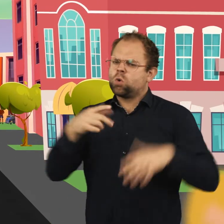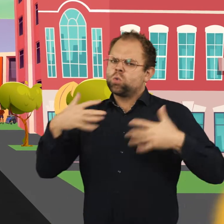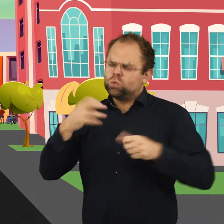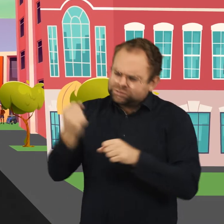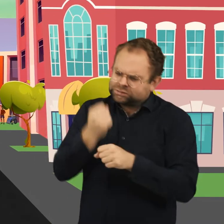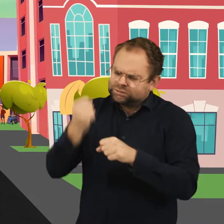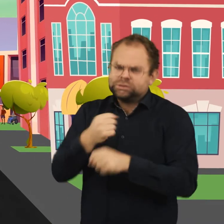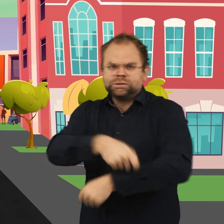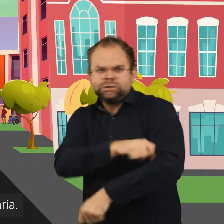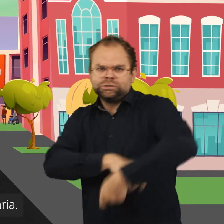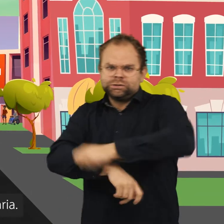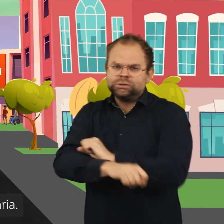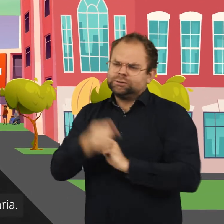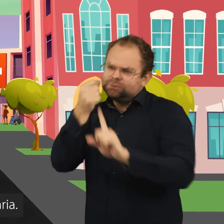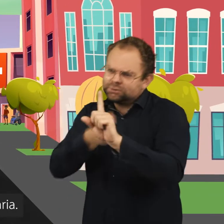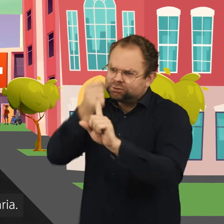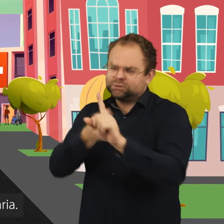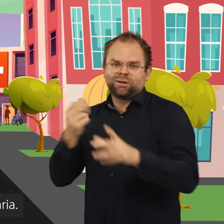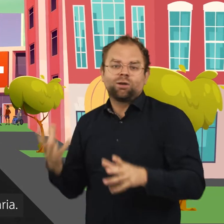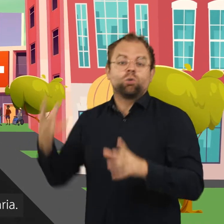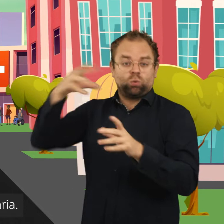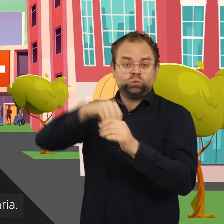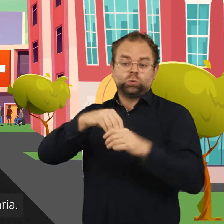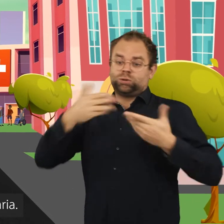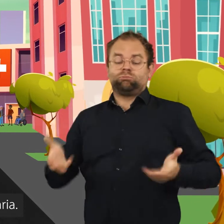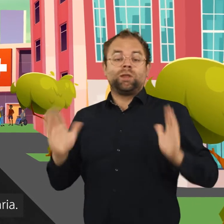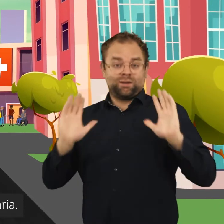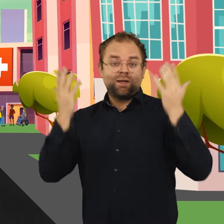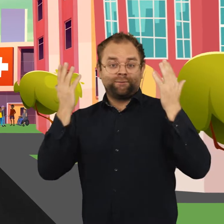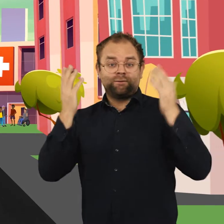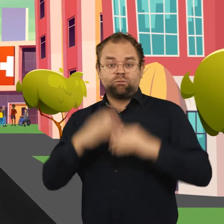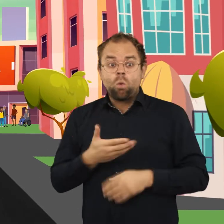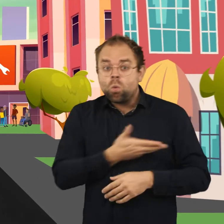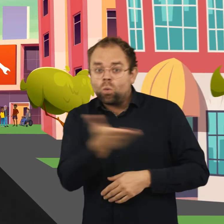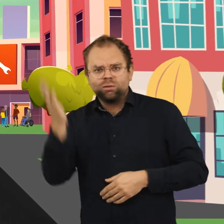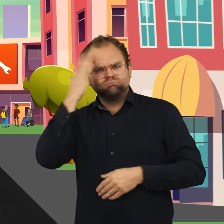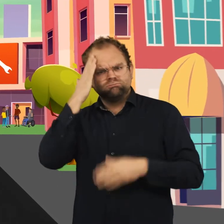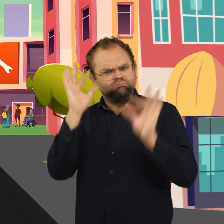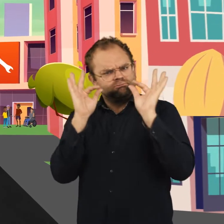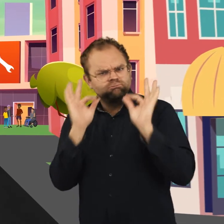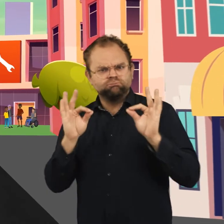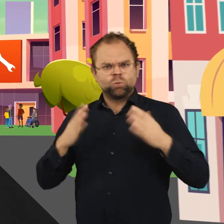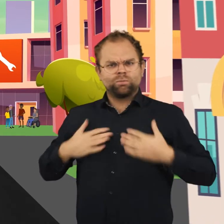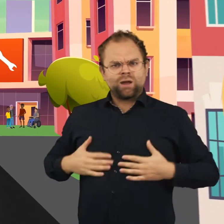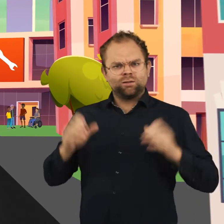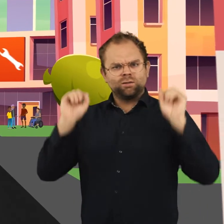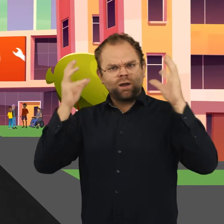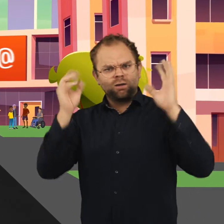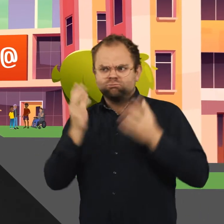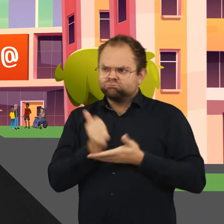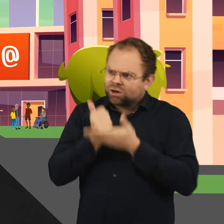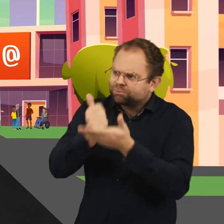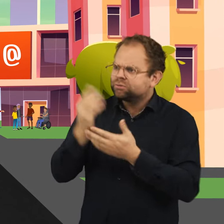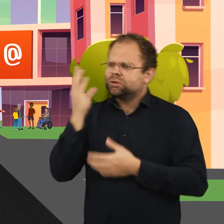prioridades mientras continúan luchando por su inclusión en la vida diaria. No todas tendrán un mandato o experiencia